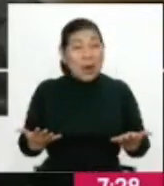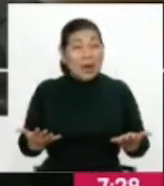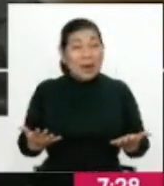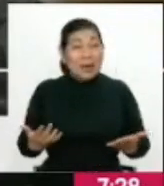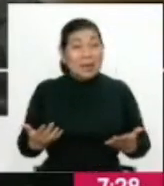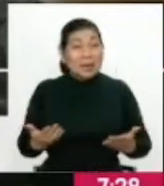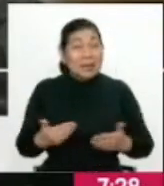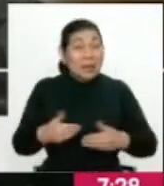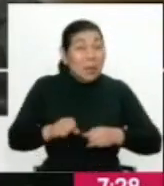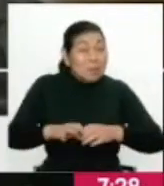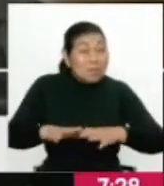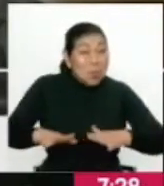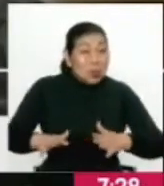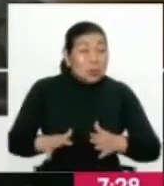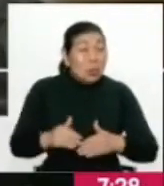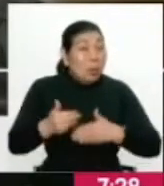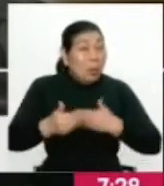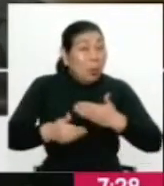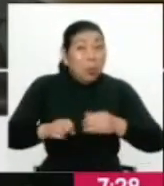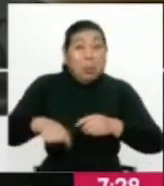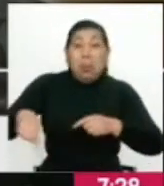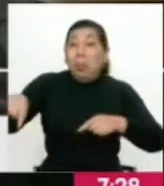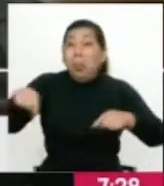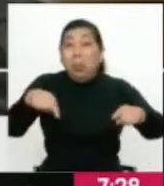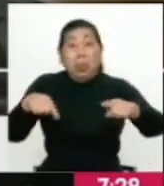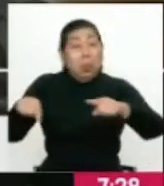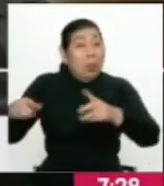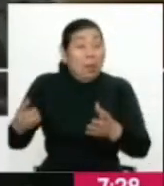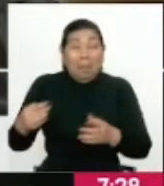inmunidad de rebaño, el virus va a seguir por ahí, ¿no?